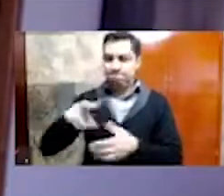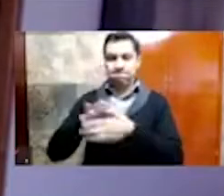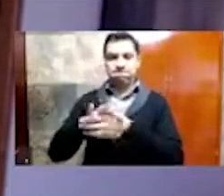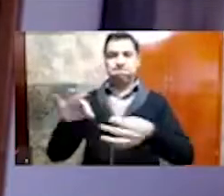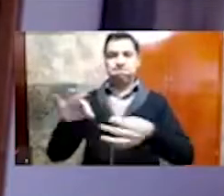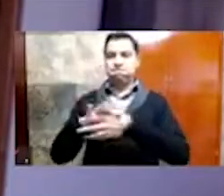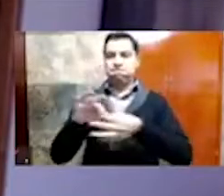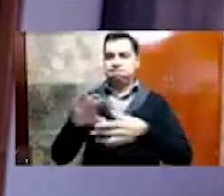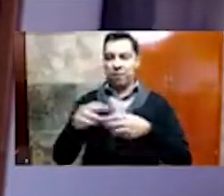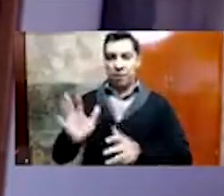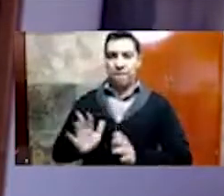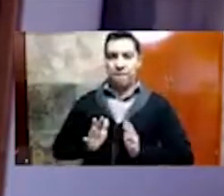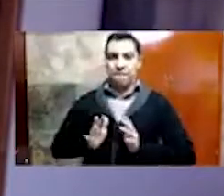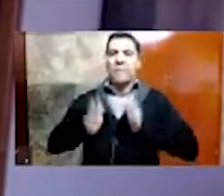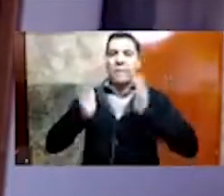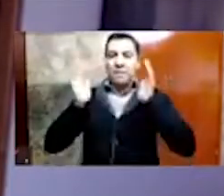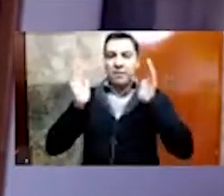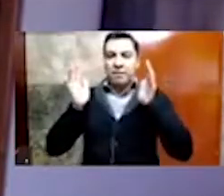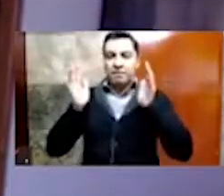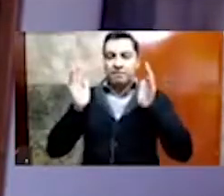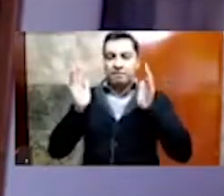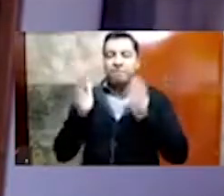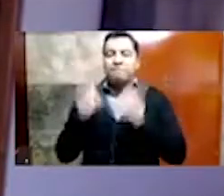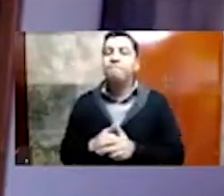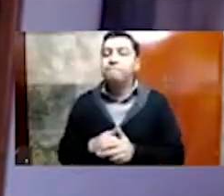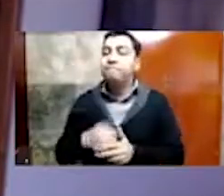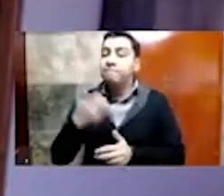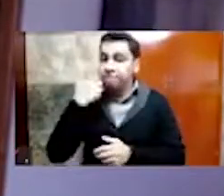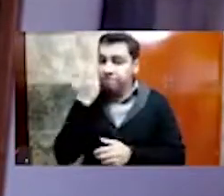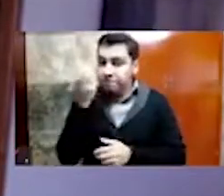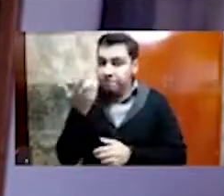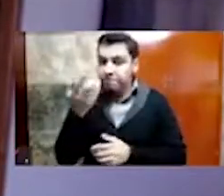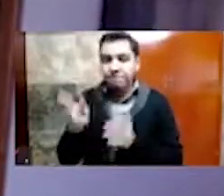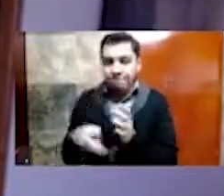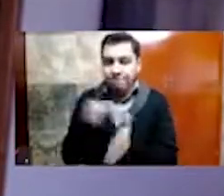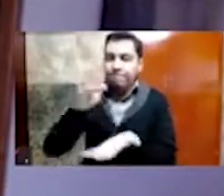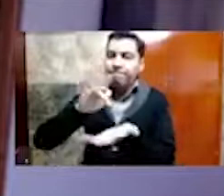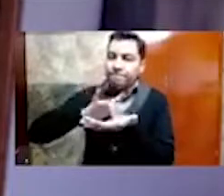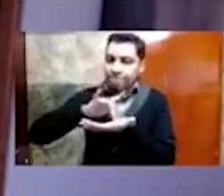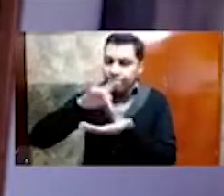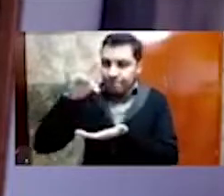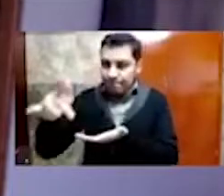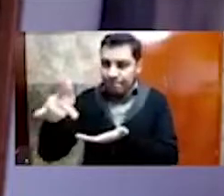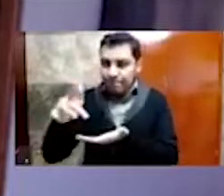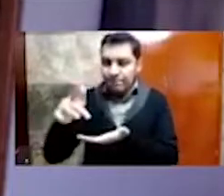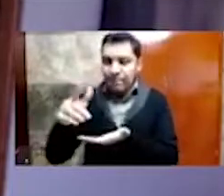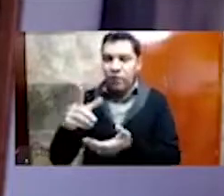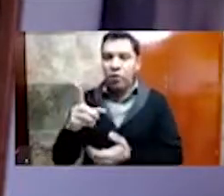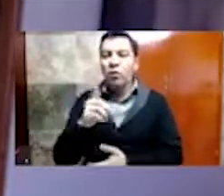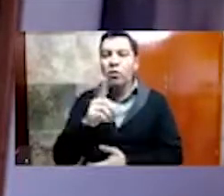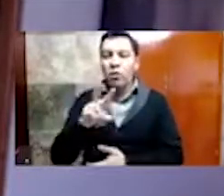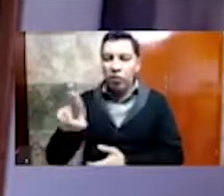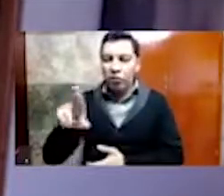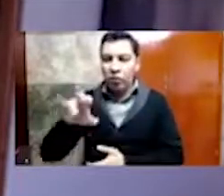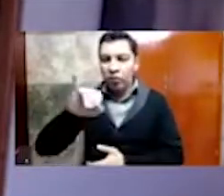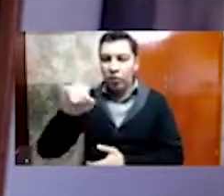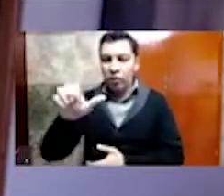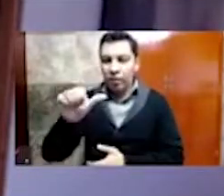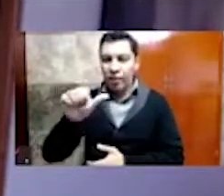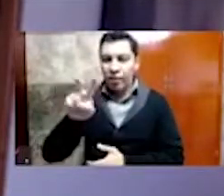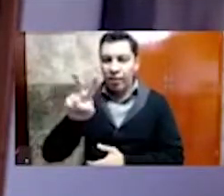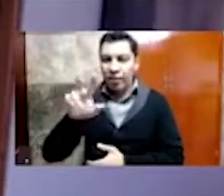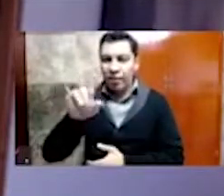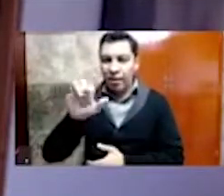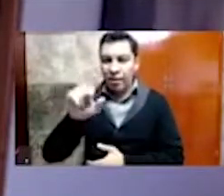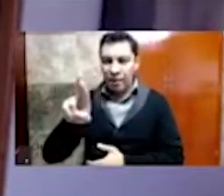pies. Quiero reiterar las gracias, mi agradecimiento al doctor Javier Delgado por invitarme a esta inauguración de